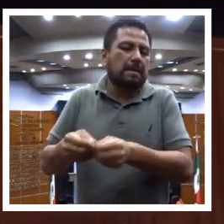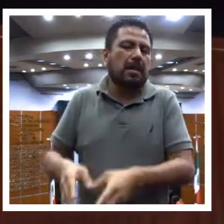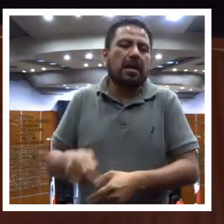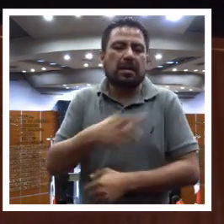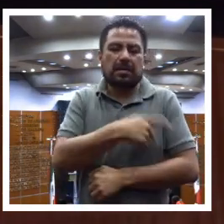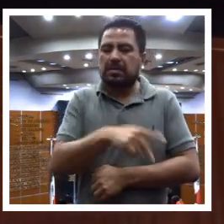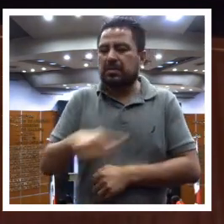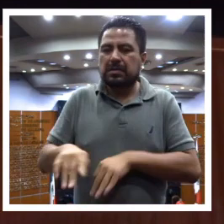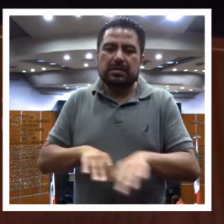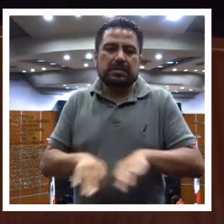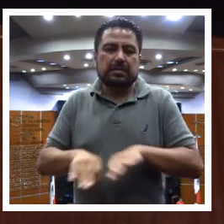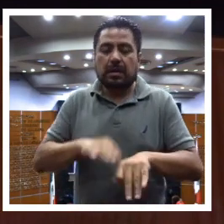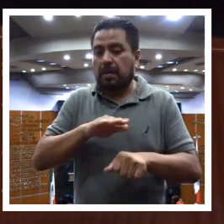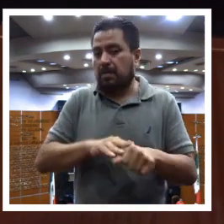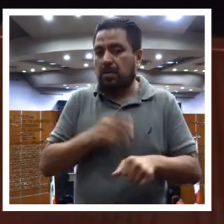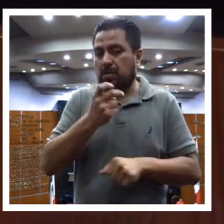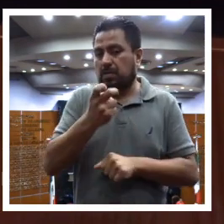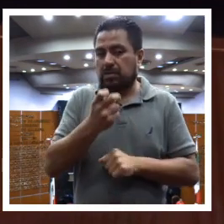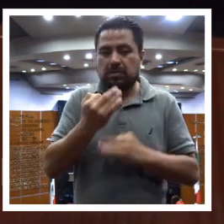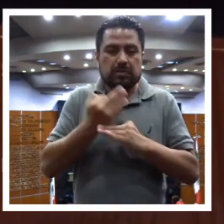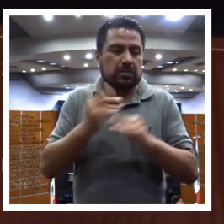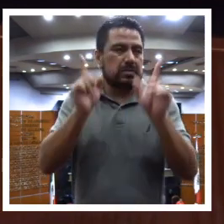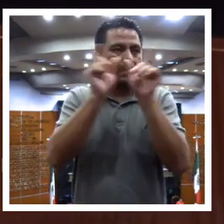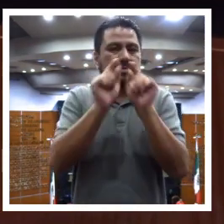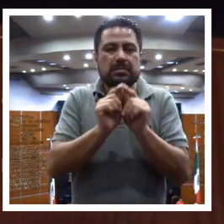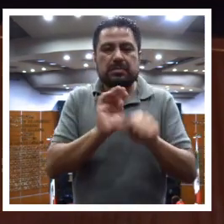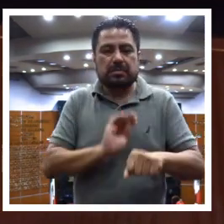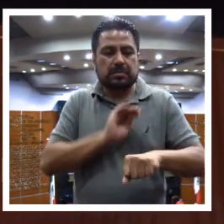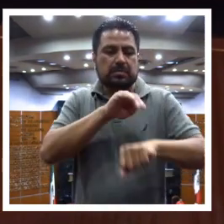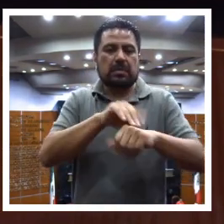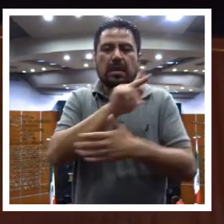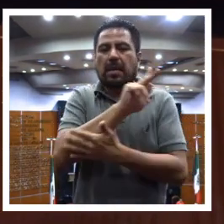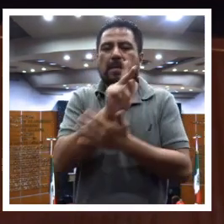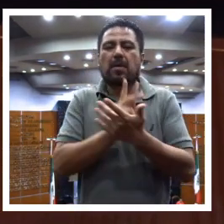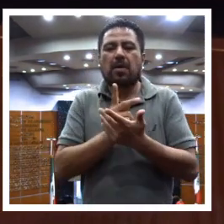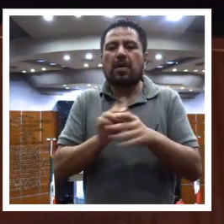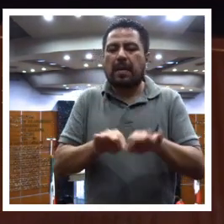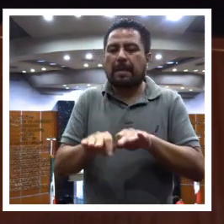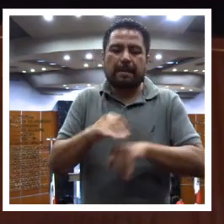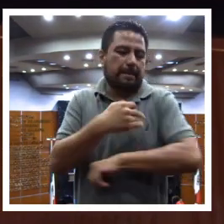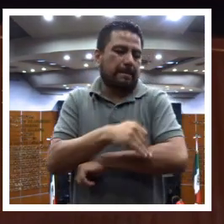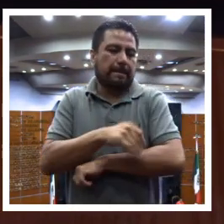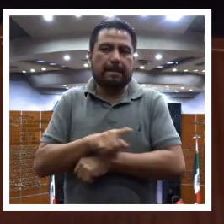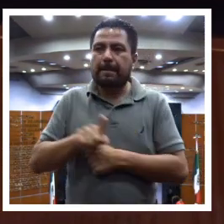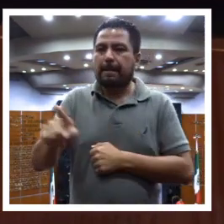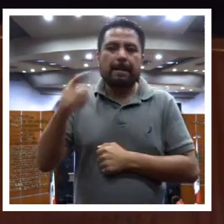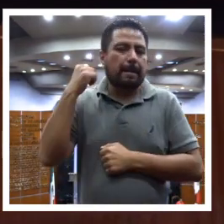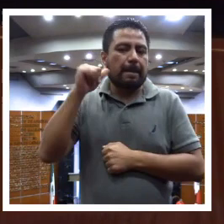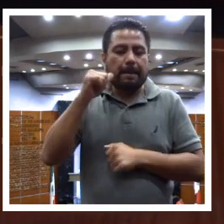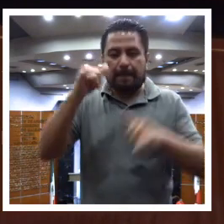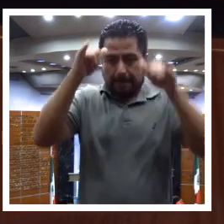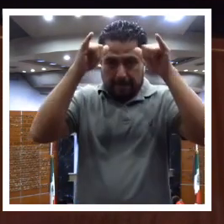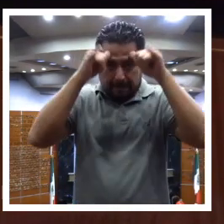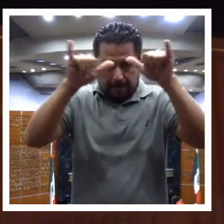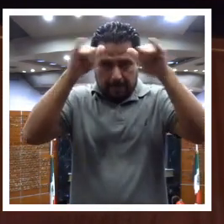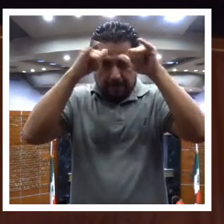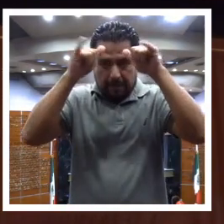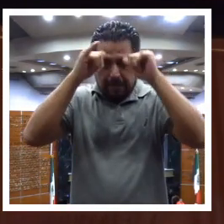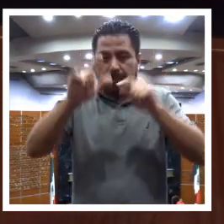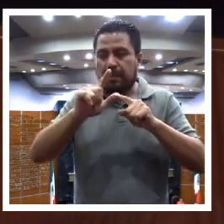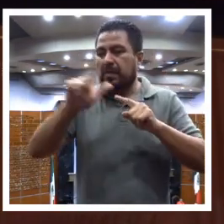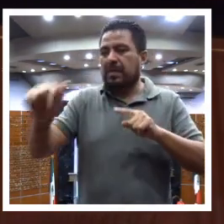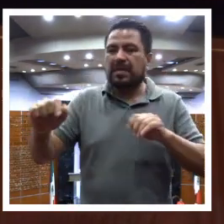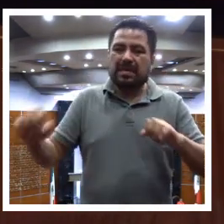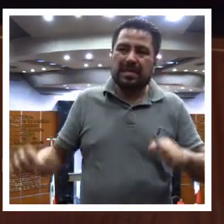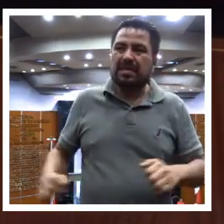de sus empleos. Por ello, en resumen, la implementación de un programa de empleo temporal en Acapulco y Coyuca de Benítez, después de